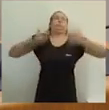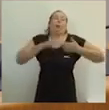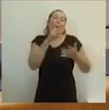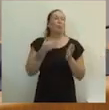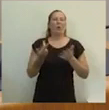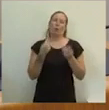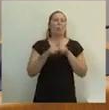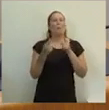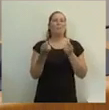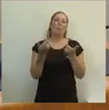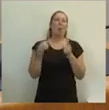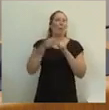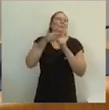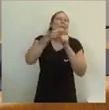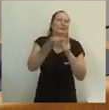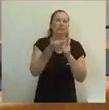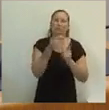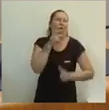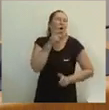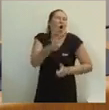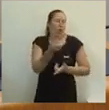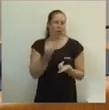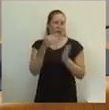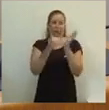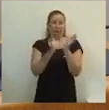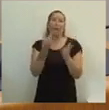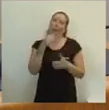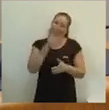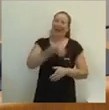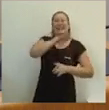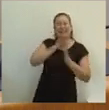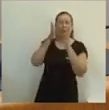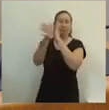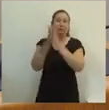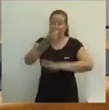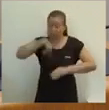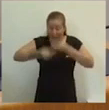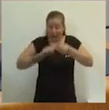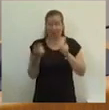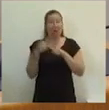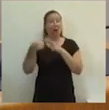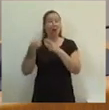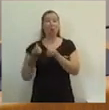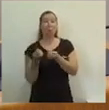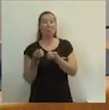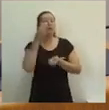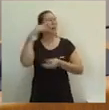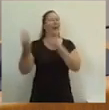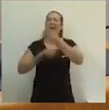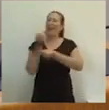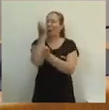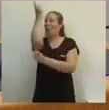valencianos. Señor Toni Cantó, una cosa está clara, nosotros hacemos mucho más con mucho menos y no se trata de cuestionar los